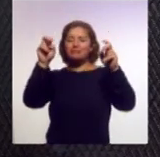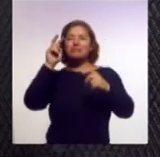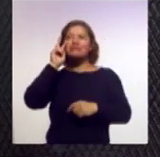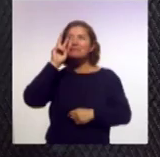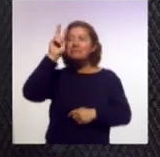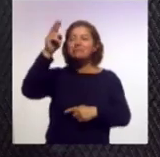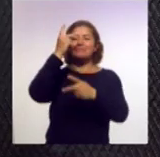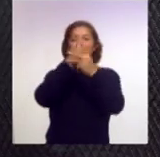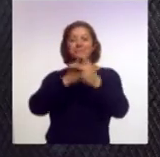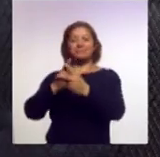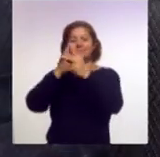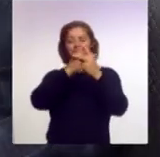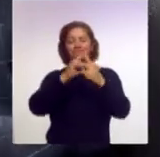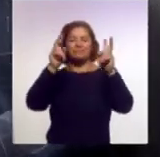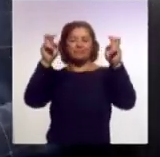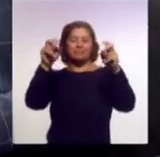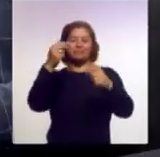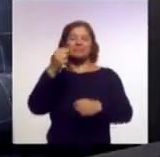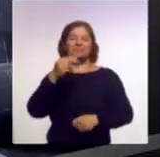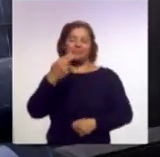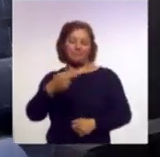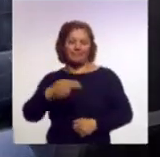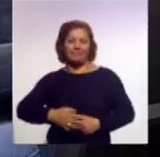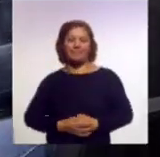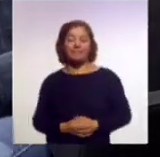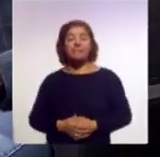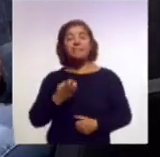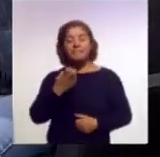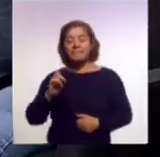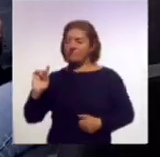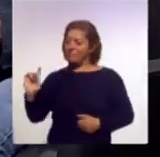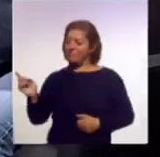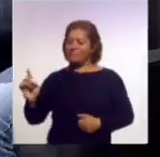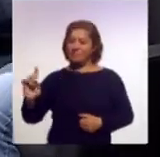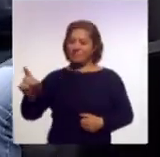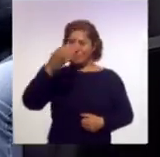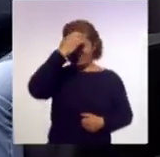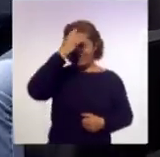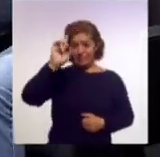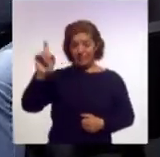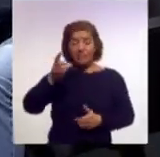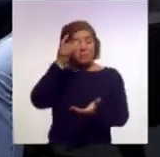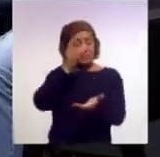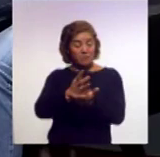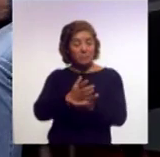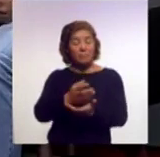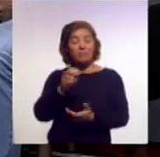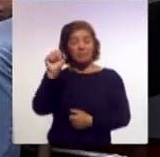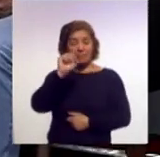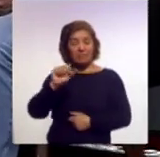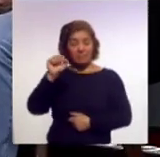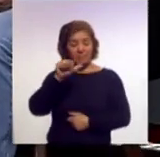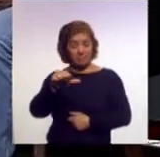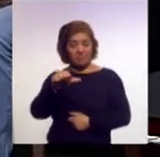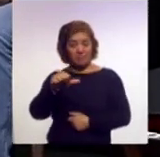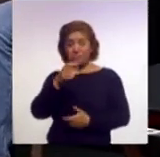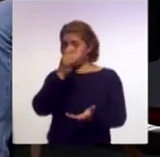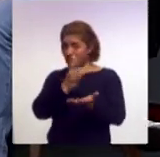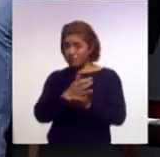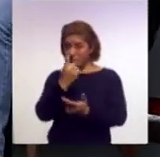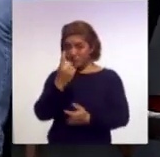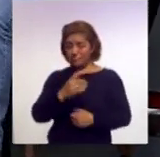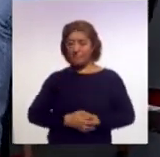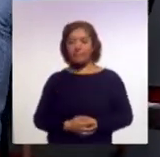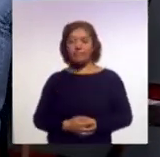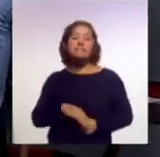recorrido nocturno en el zoológico de Tlaxcala, ¿será solo este día, solo este sábado coordinador? Sí, nada